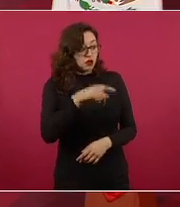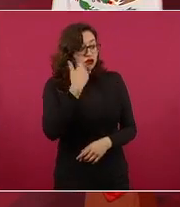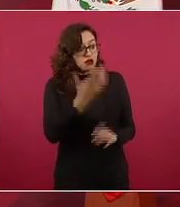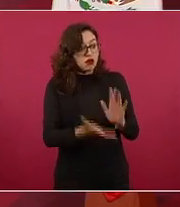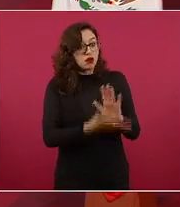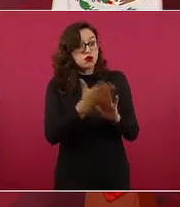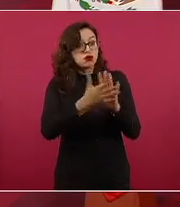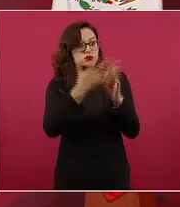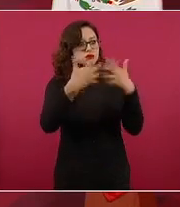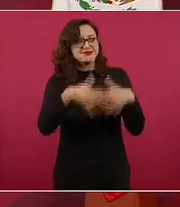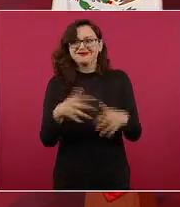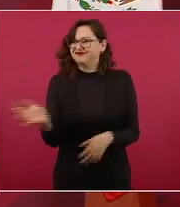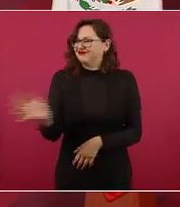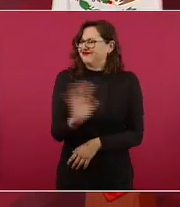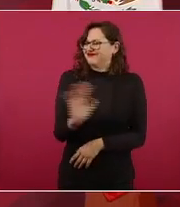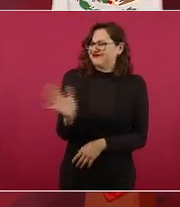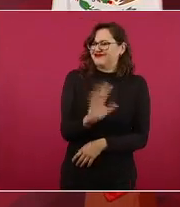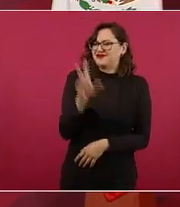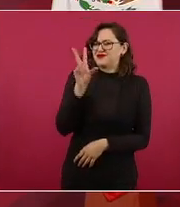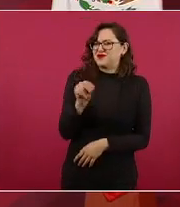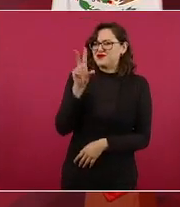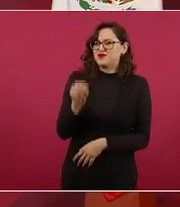porque nos vamos a quedar sin agua.